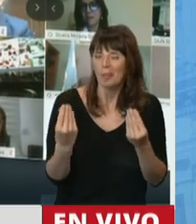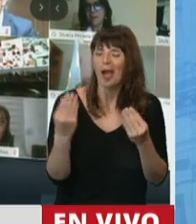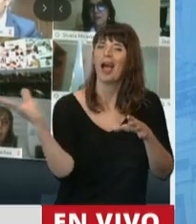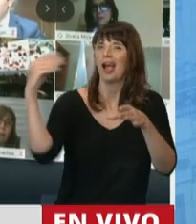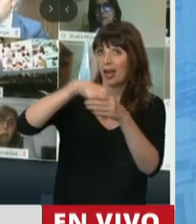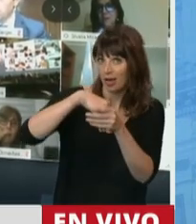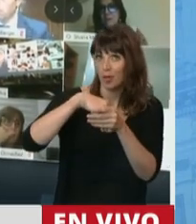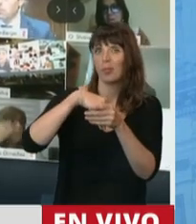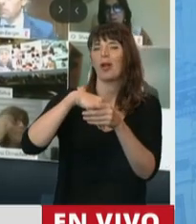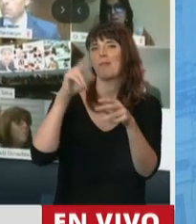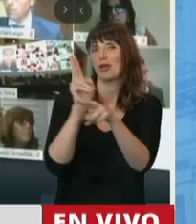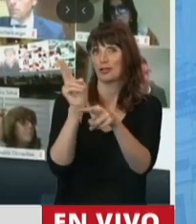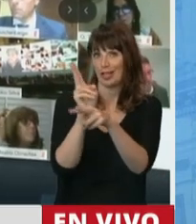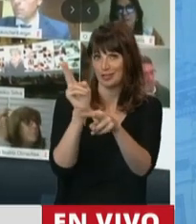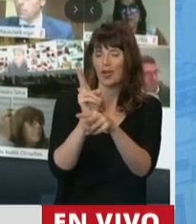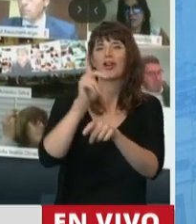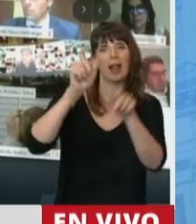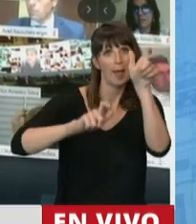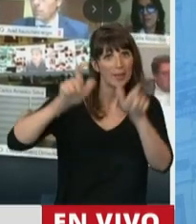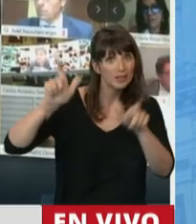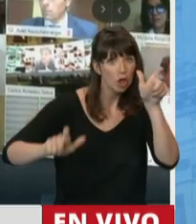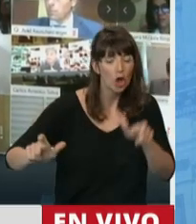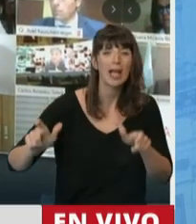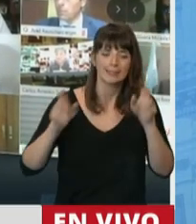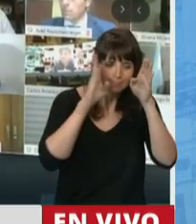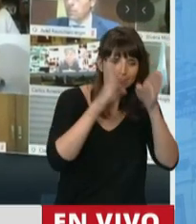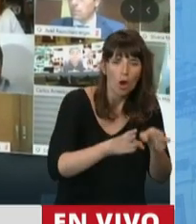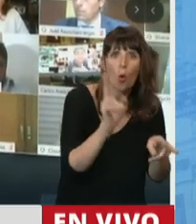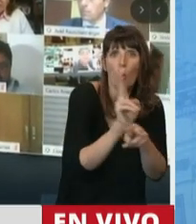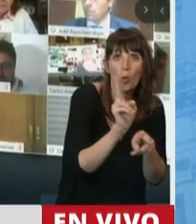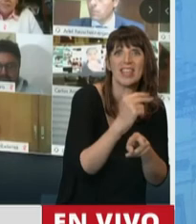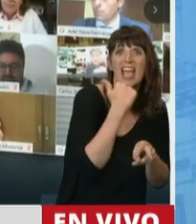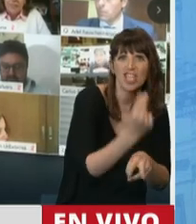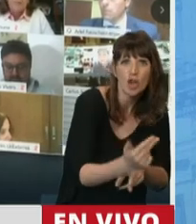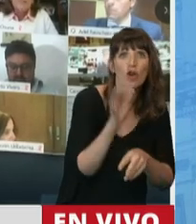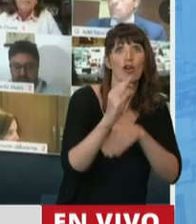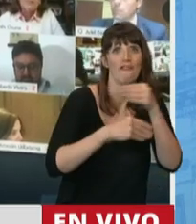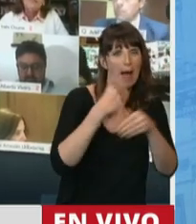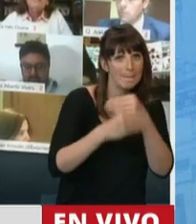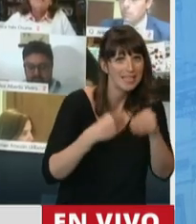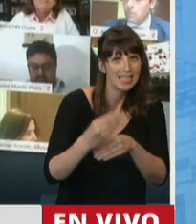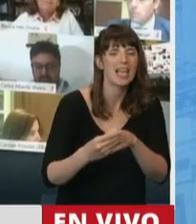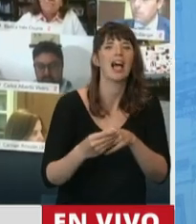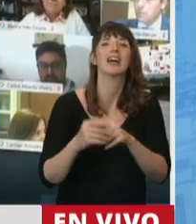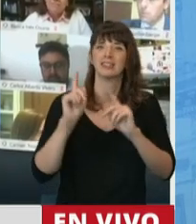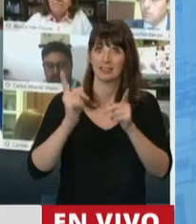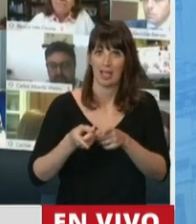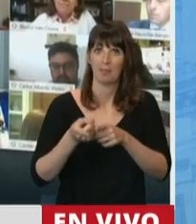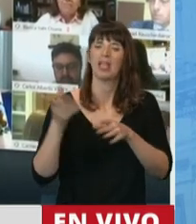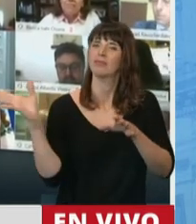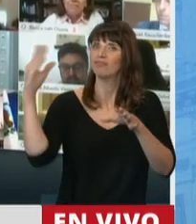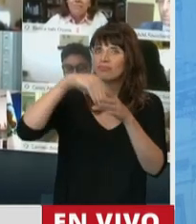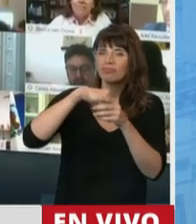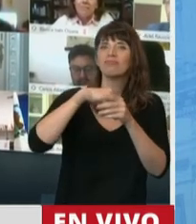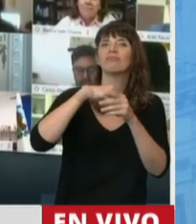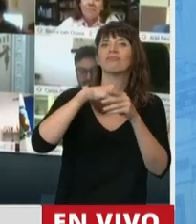que están con tareas de cuidado, me parece también se incorporan normas en cuanto a...